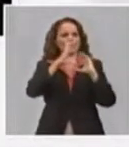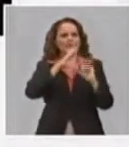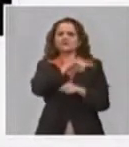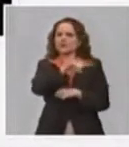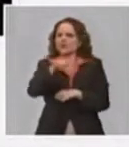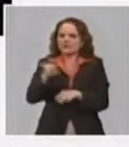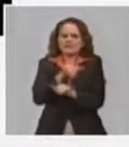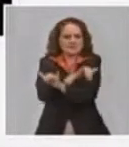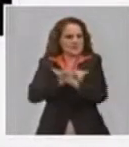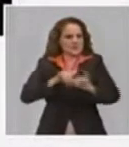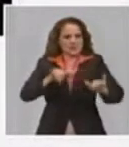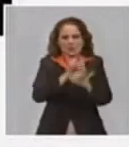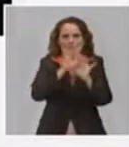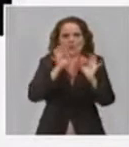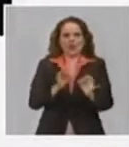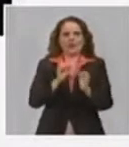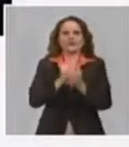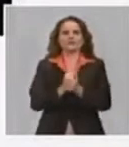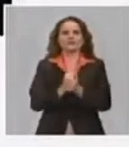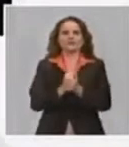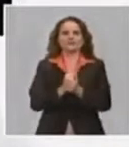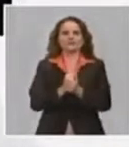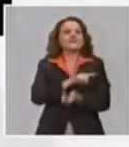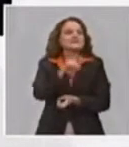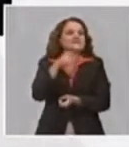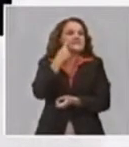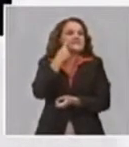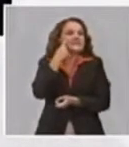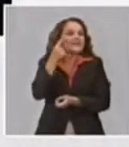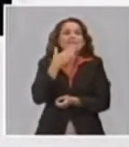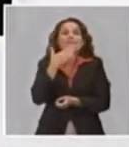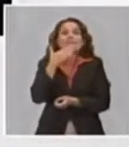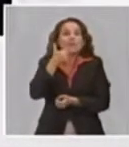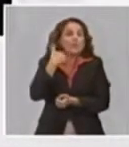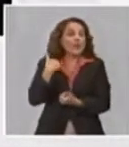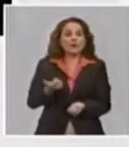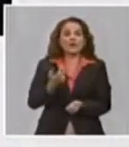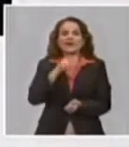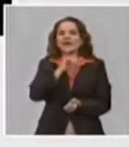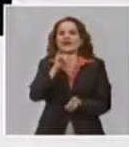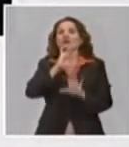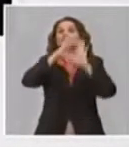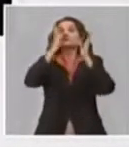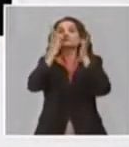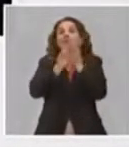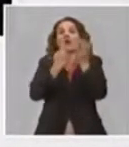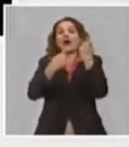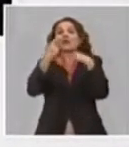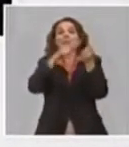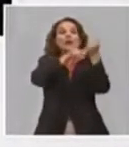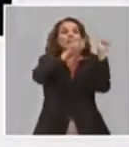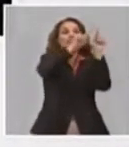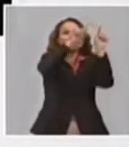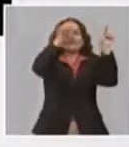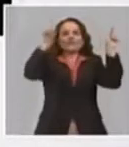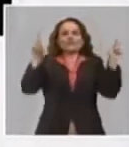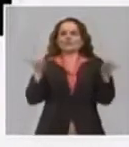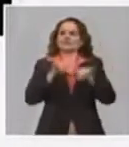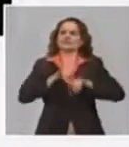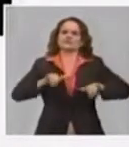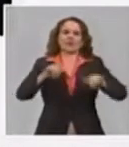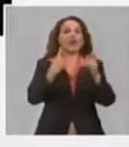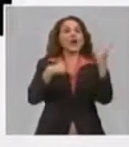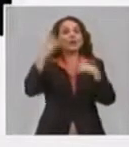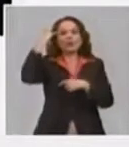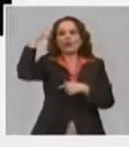esta parte es que ya se extendió a todos los territorios, que no era así anteriormente, y se extendió a todos los organismos, con mayor o menor